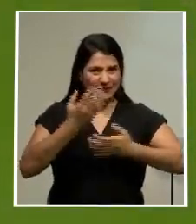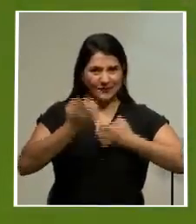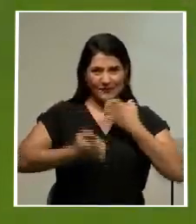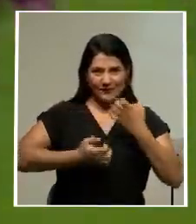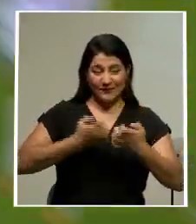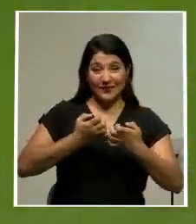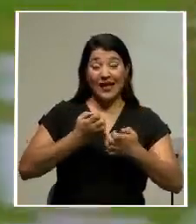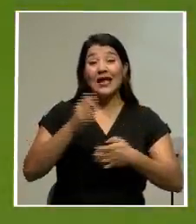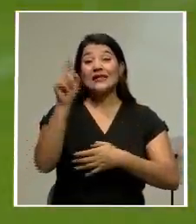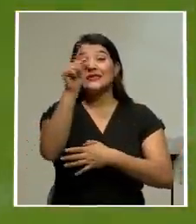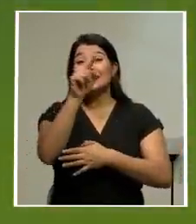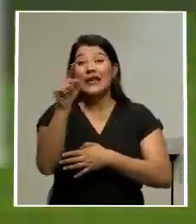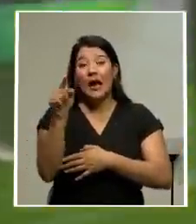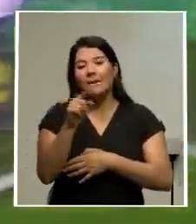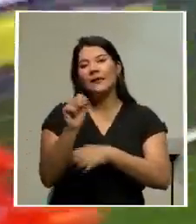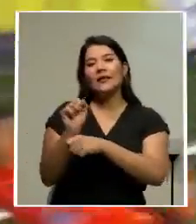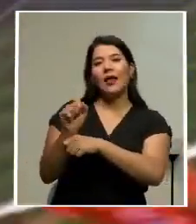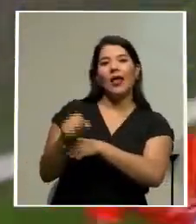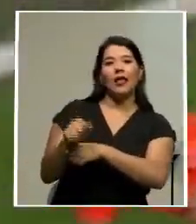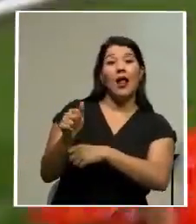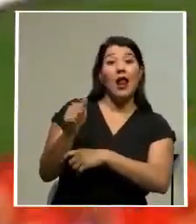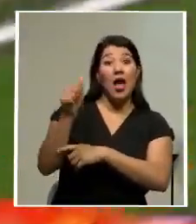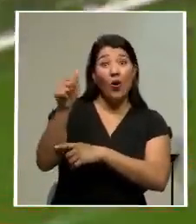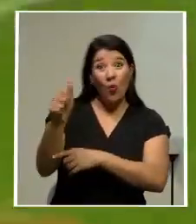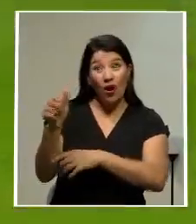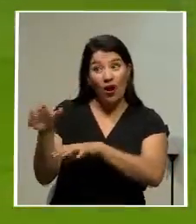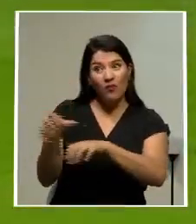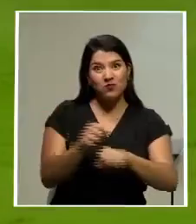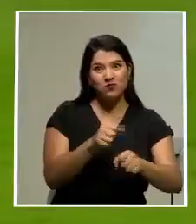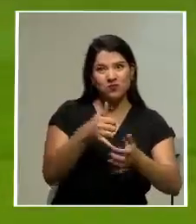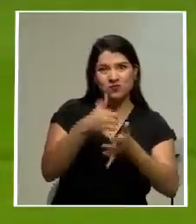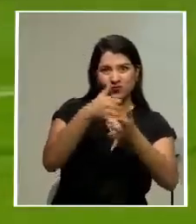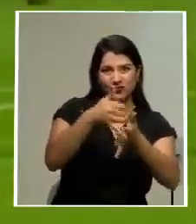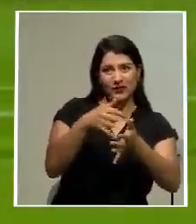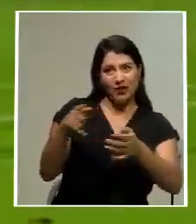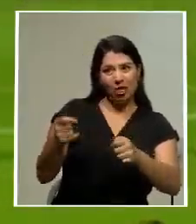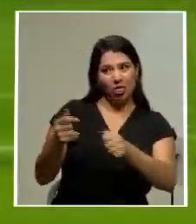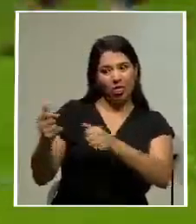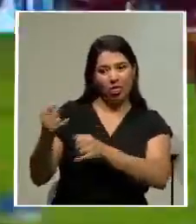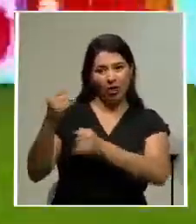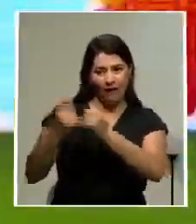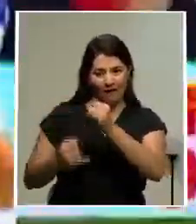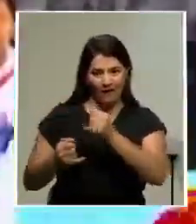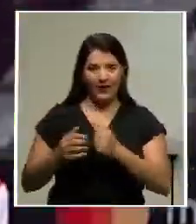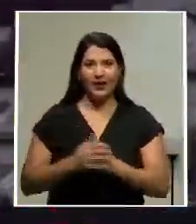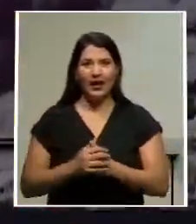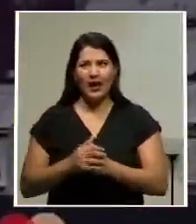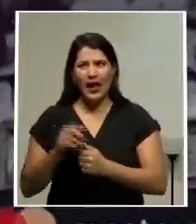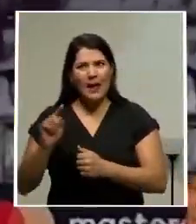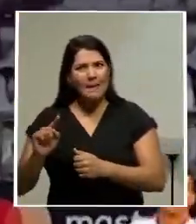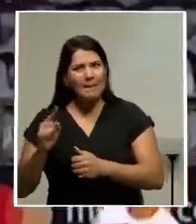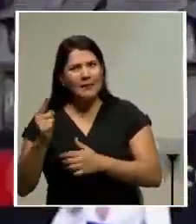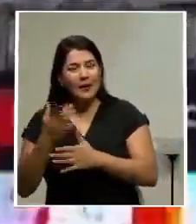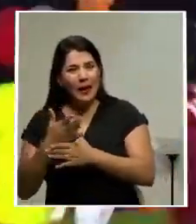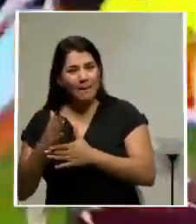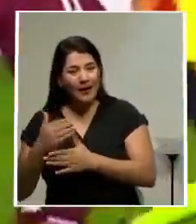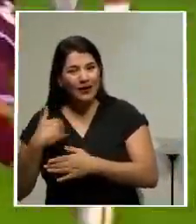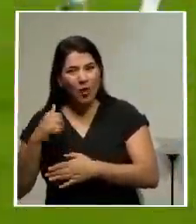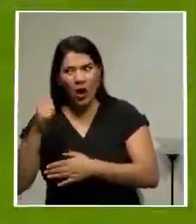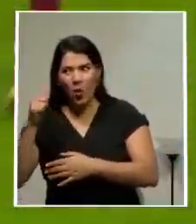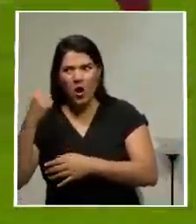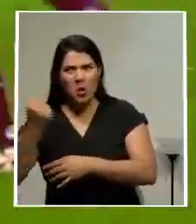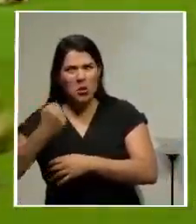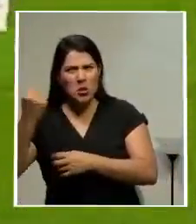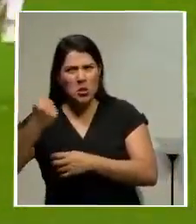fueron quienes le quitaron a la liga en invicto en el torneo anterior y lo dejaron fuera de la final, a pesar de la increíble primera fase que realizaron los manudos.